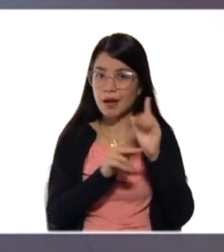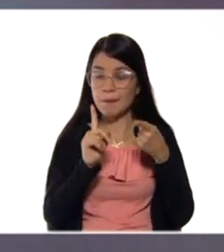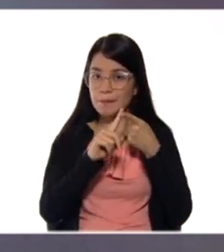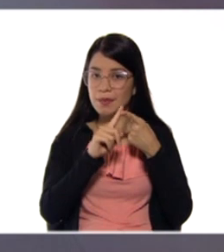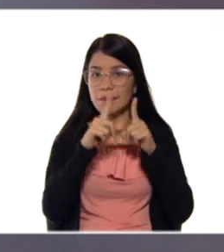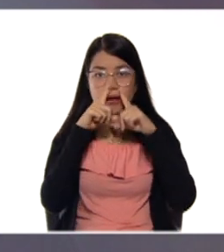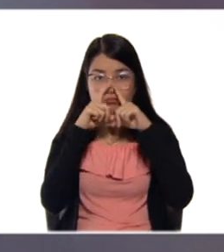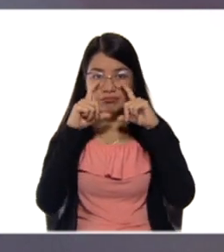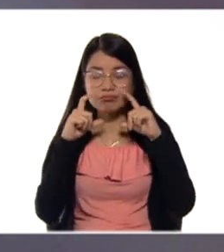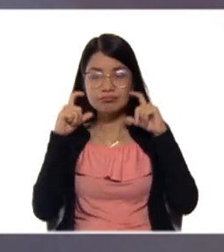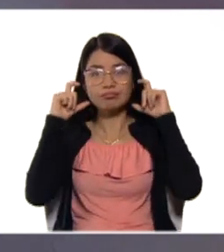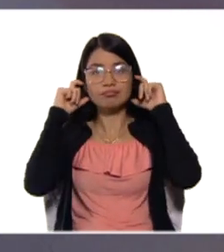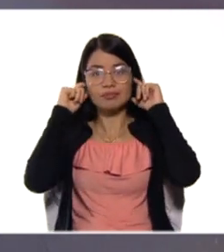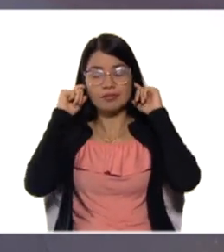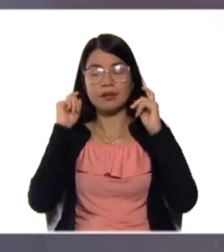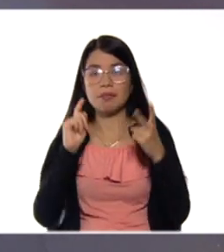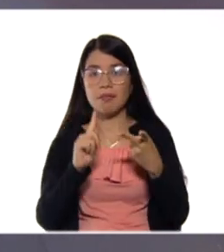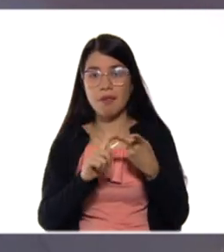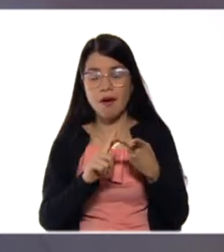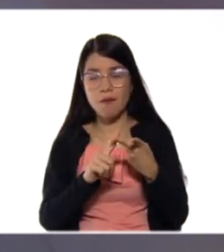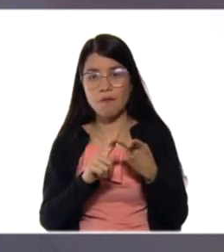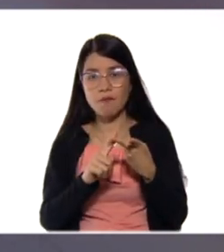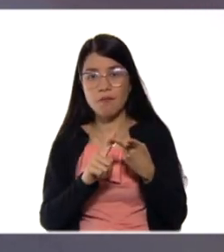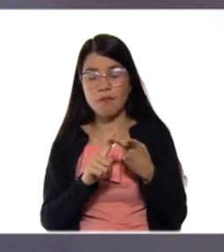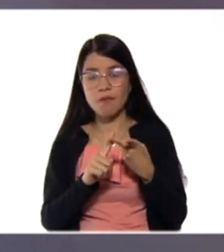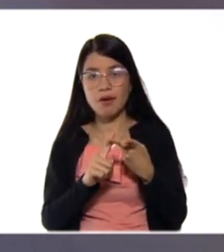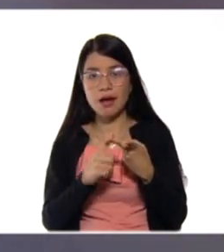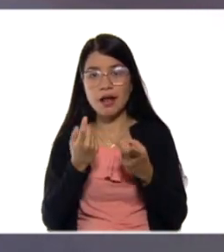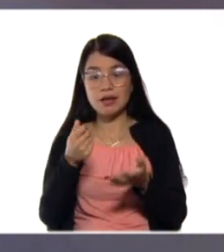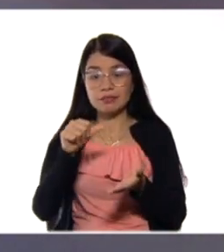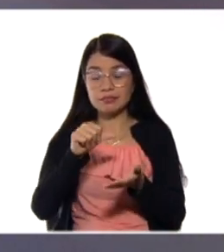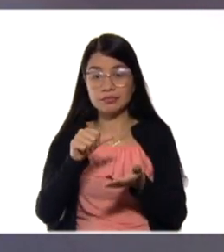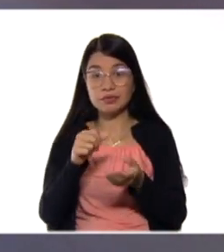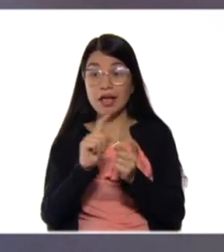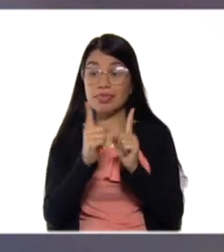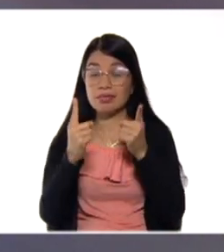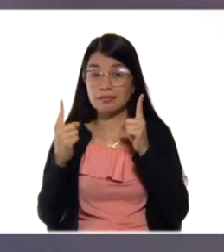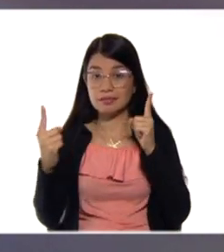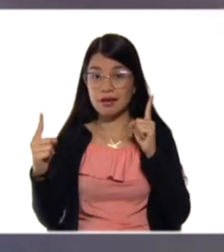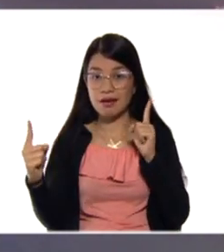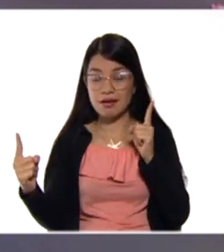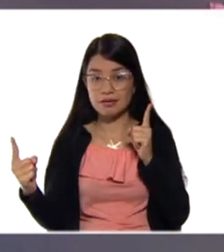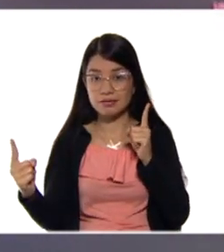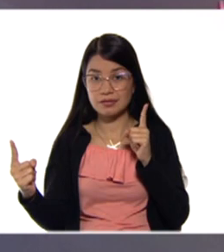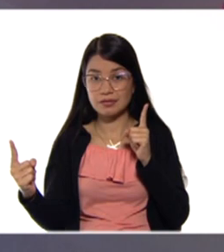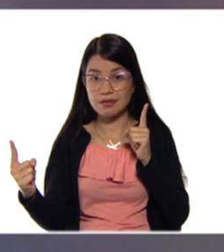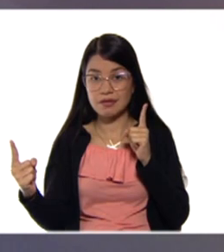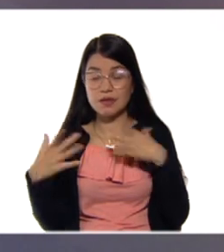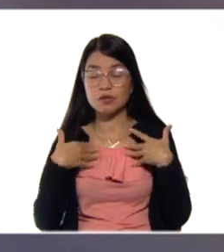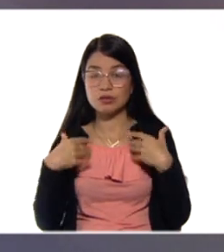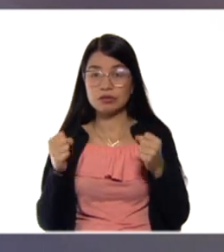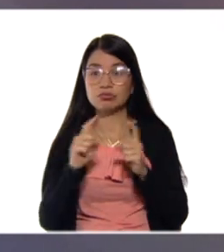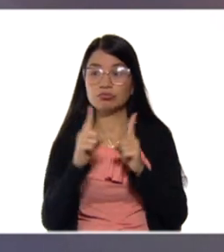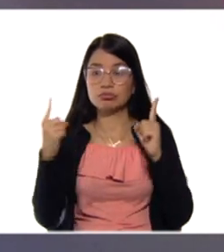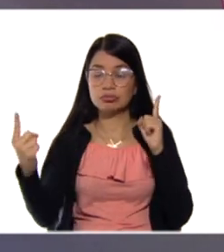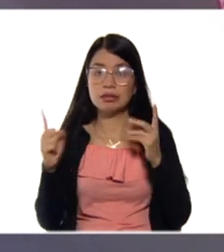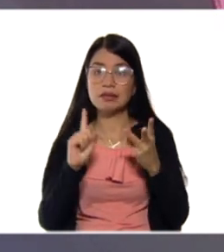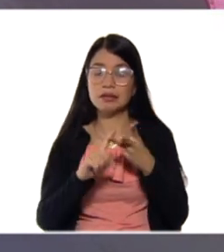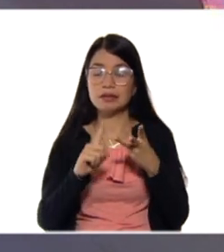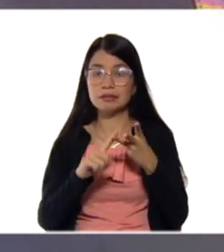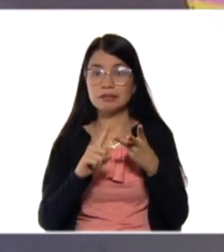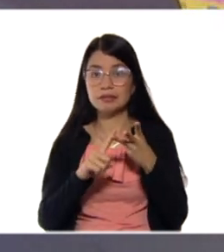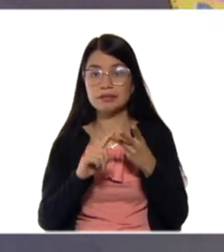usar el tapabocas de manera adecuada. La segunda, mantener el distanciamiento físico saludable. Y la